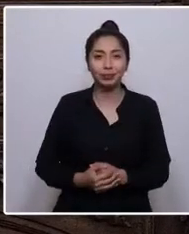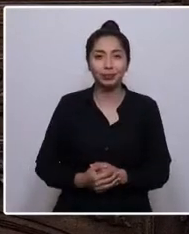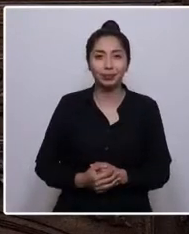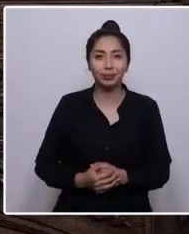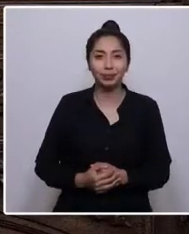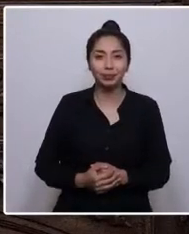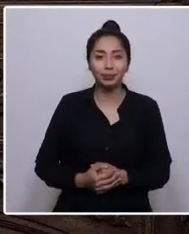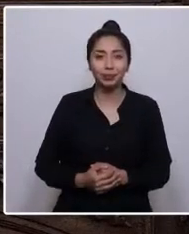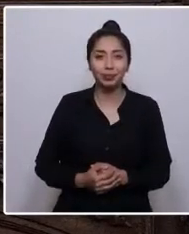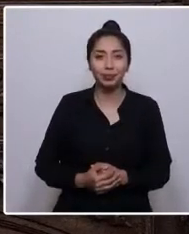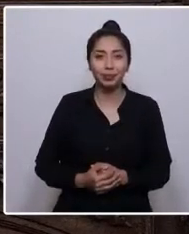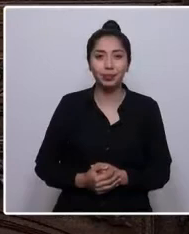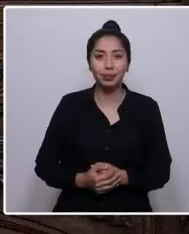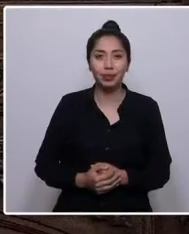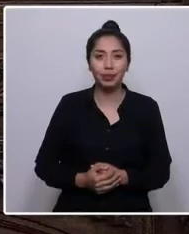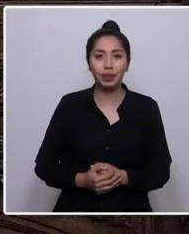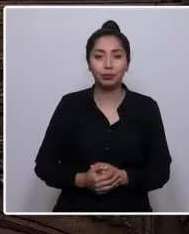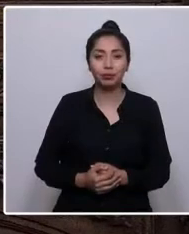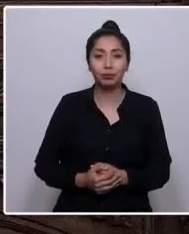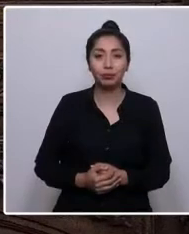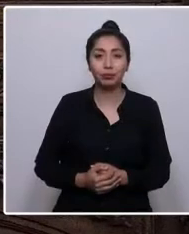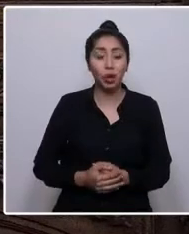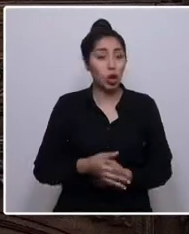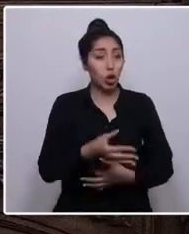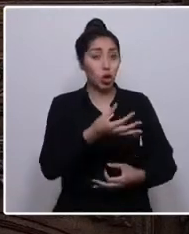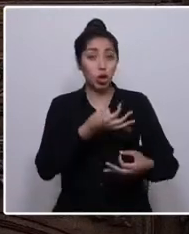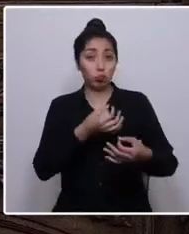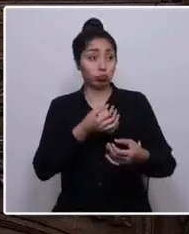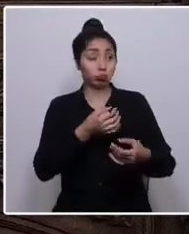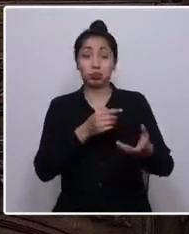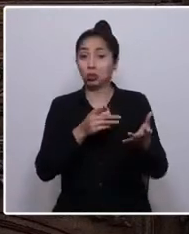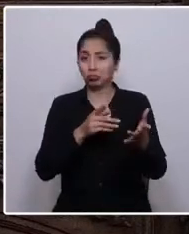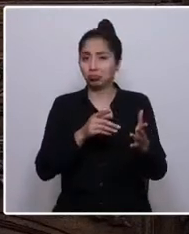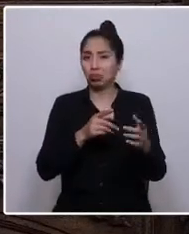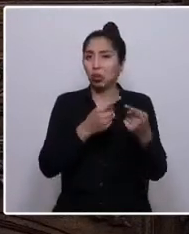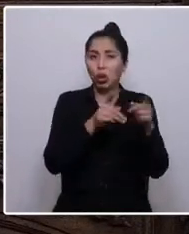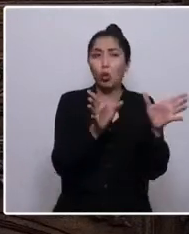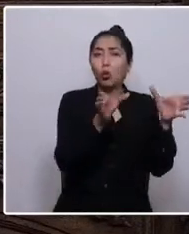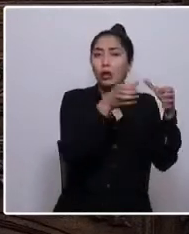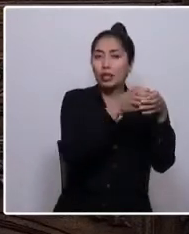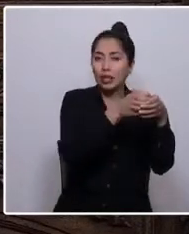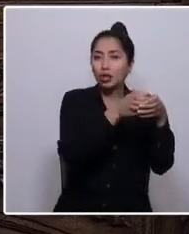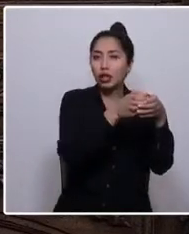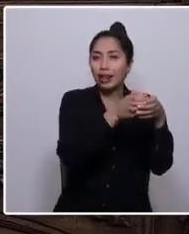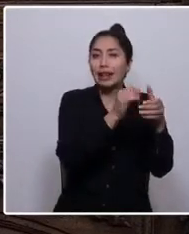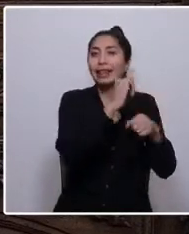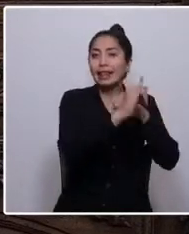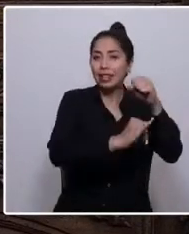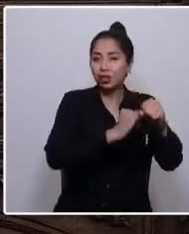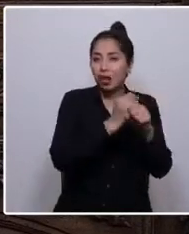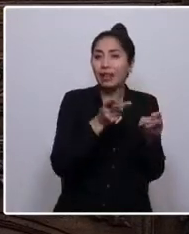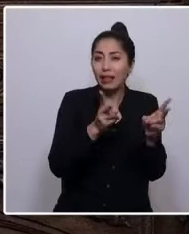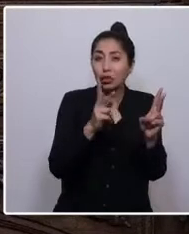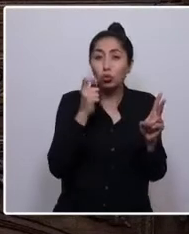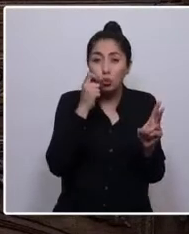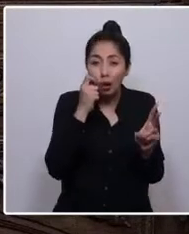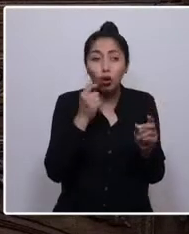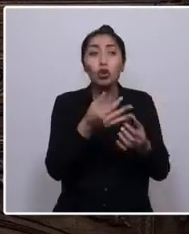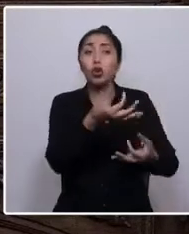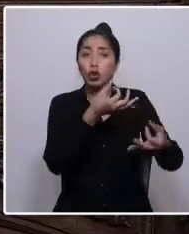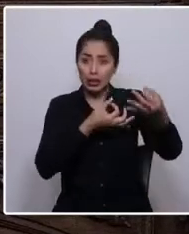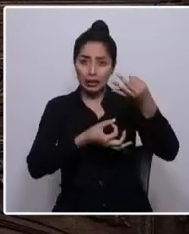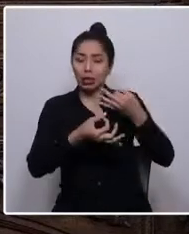Nos dicen los instrumentos internacionales de derechos humanos que todos los